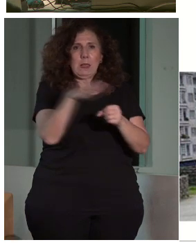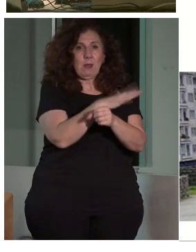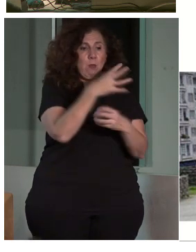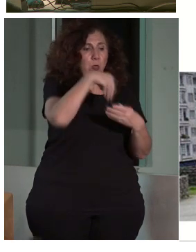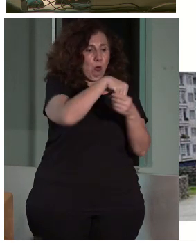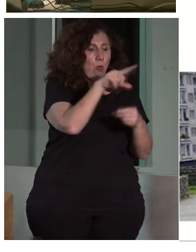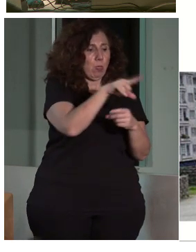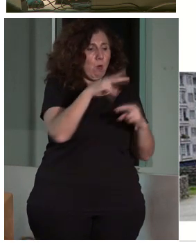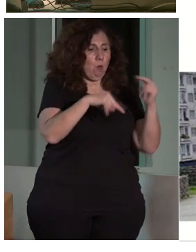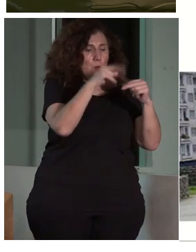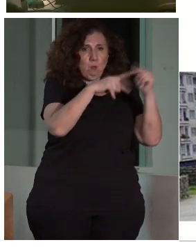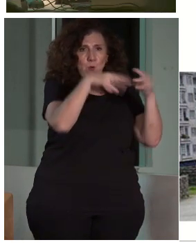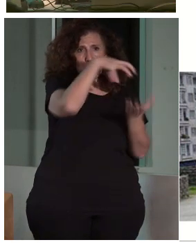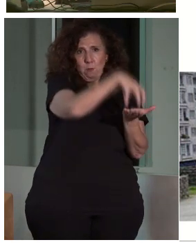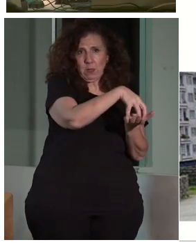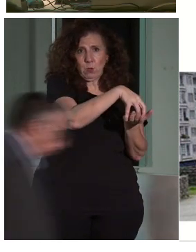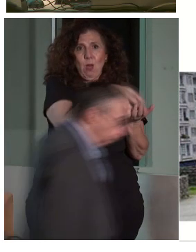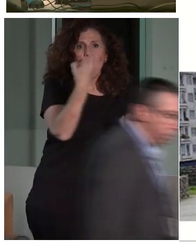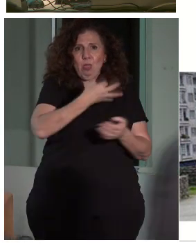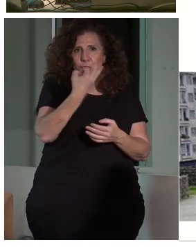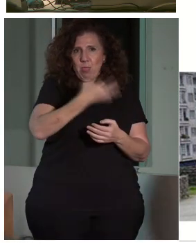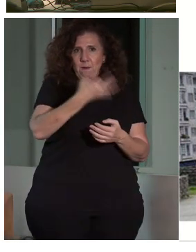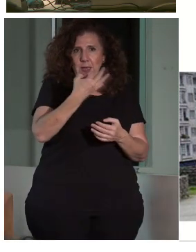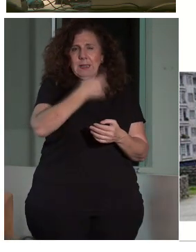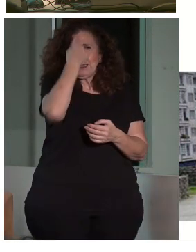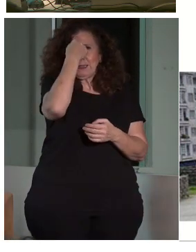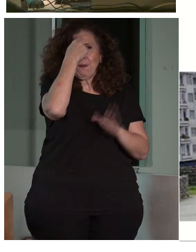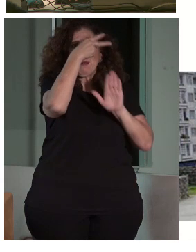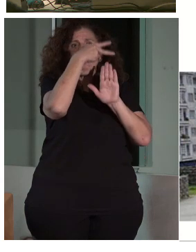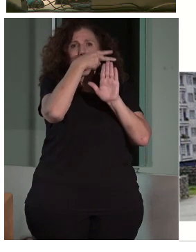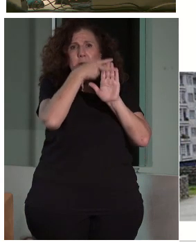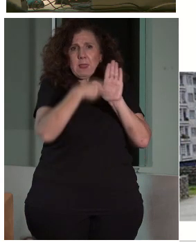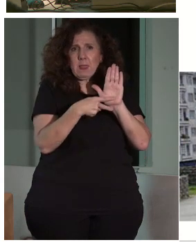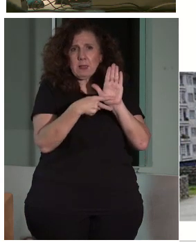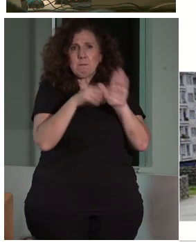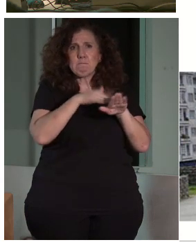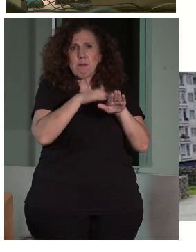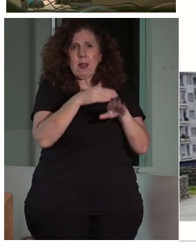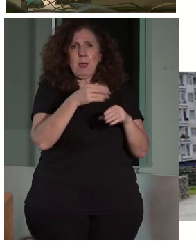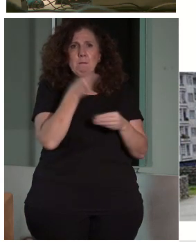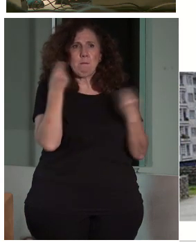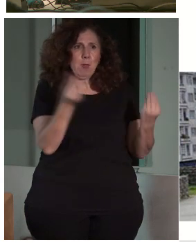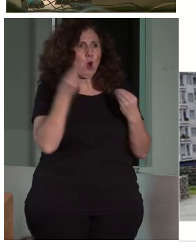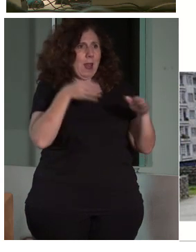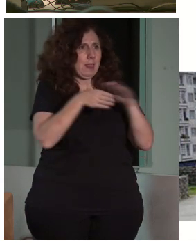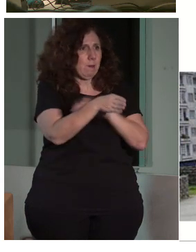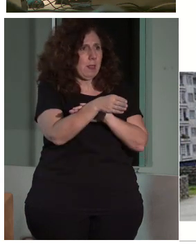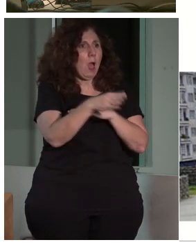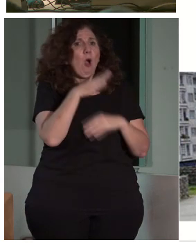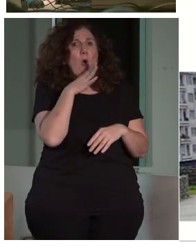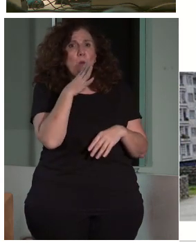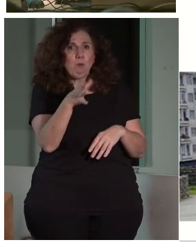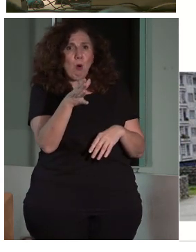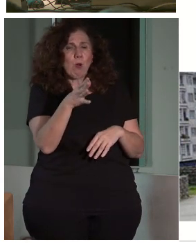cultural debería tener en cuenta la incorporación de medidas que mejoren su accesibilidad, sea mediante intervenciones específicas o